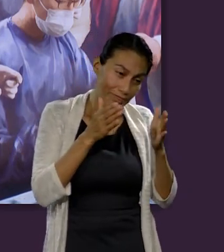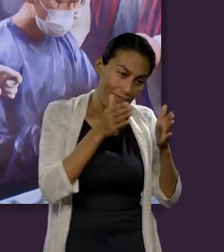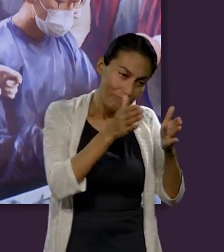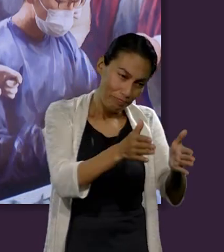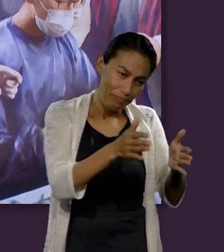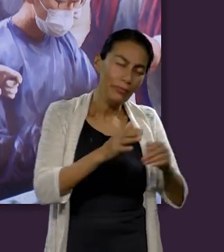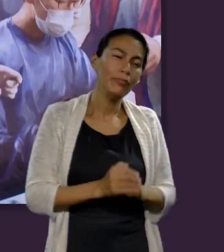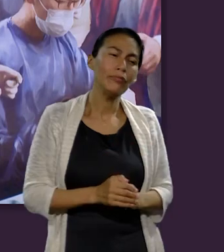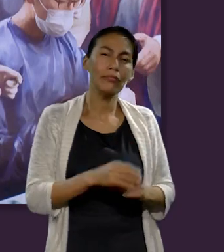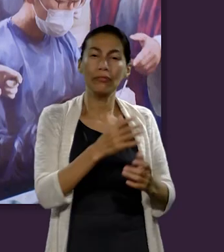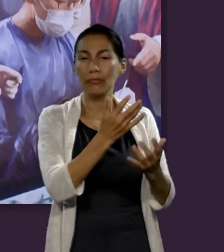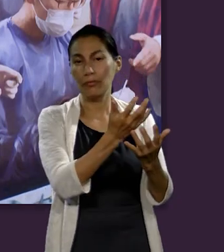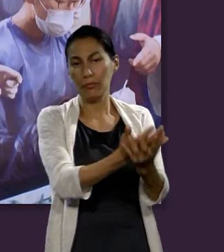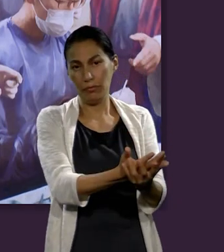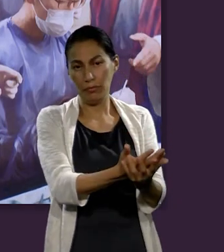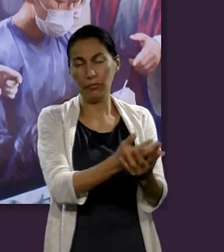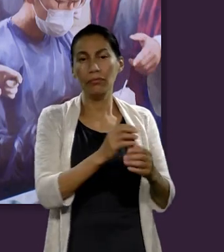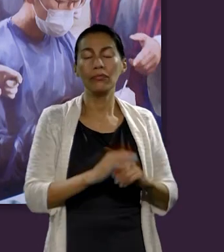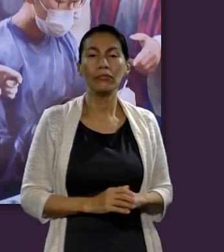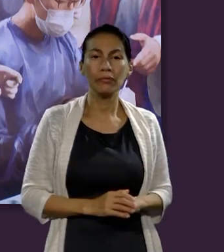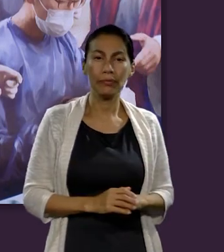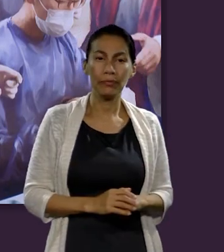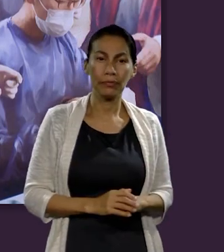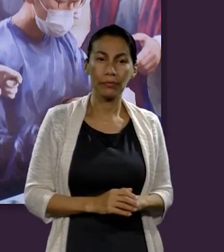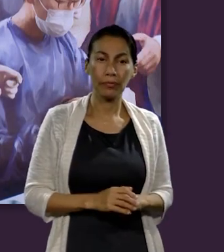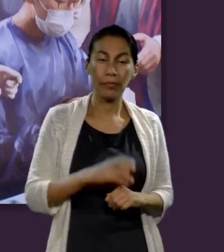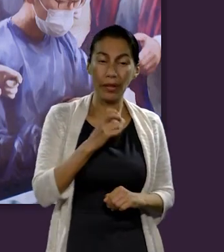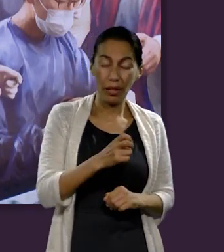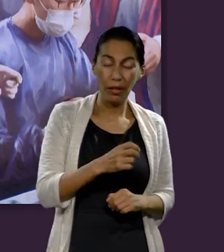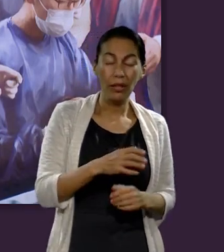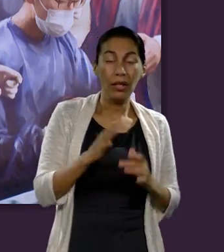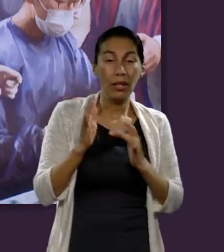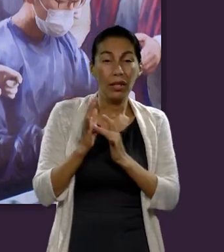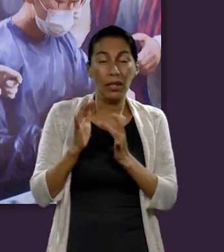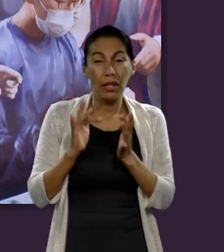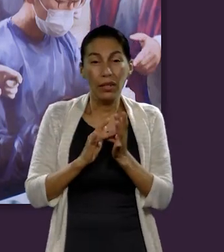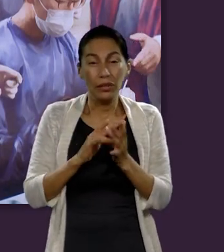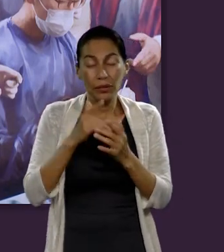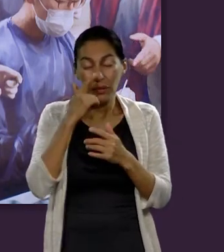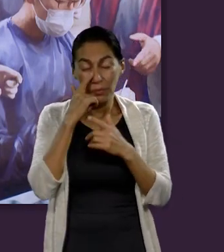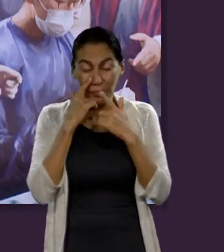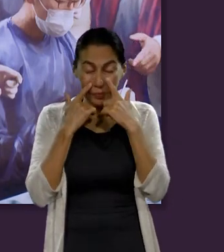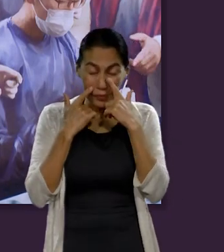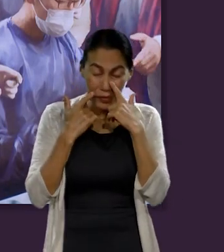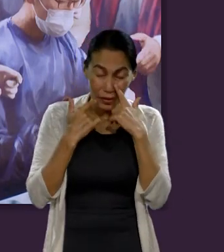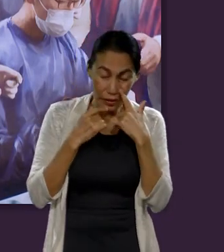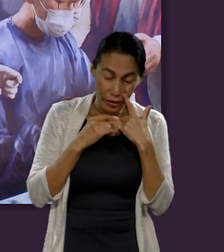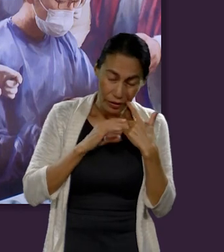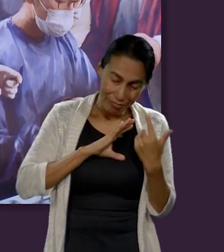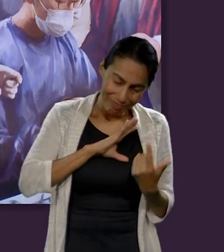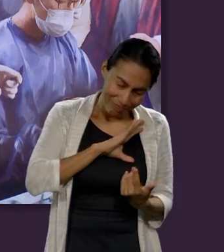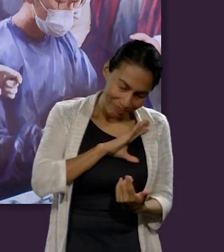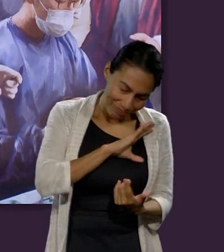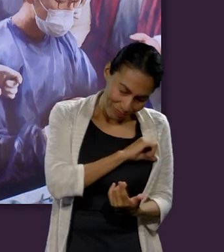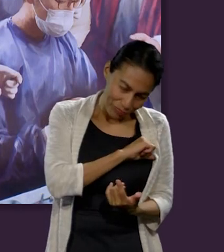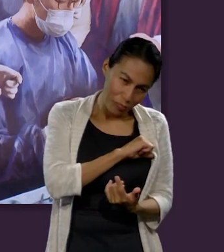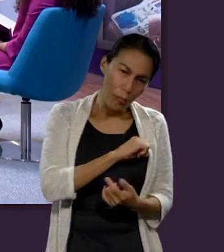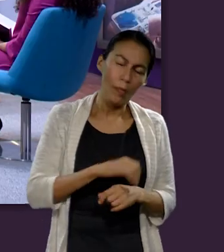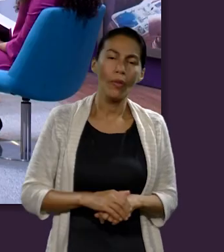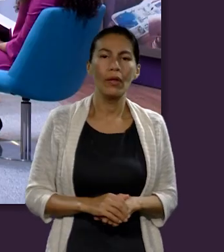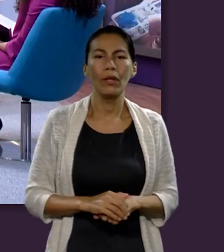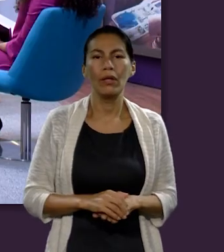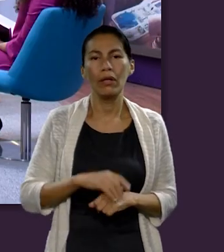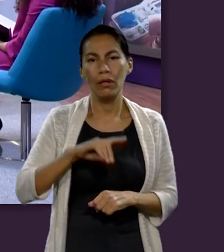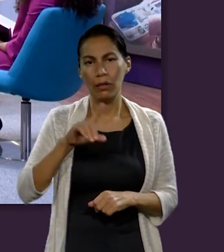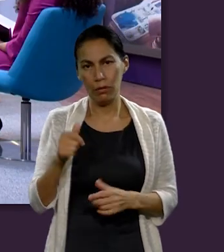amigo de ver un amigo descansando entonces fue lo que le ha provocado a él tanta tristeza que lloró